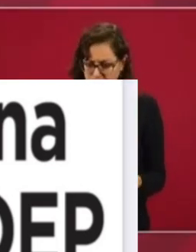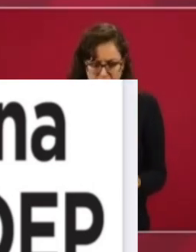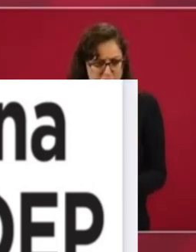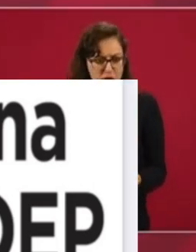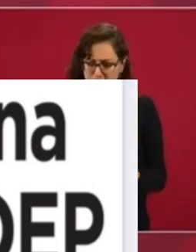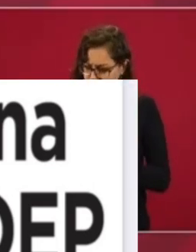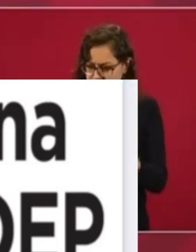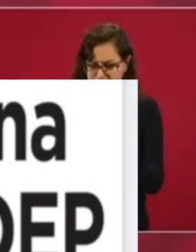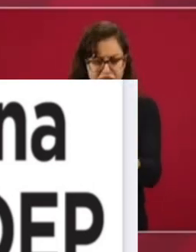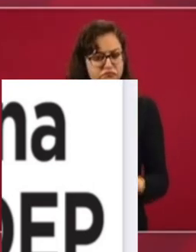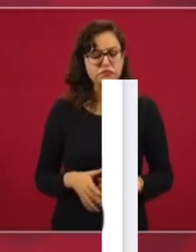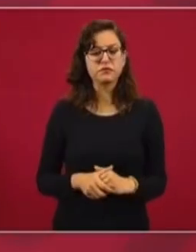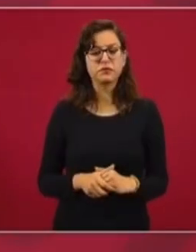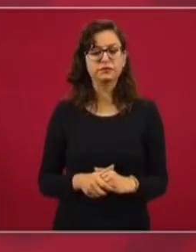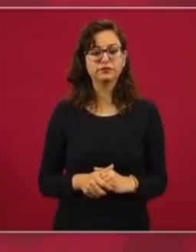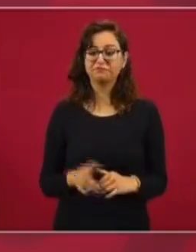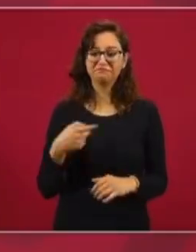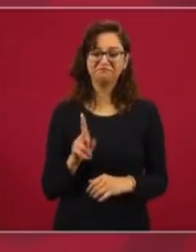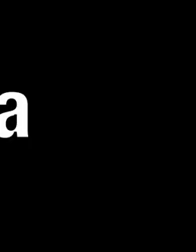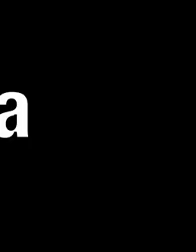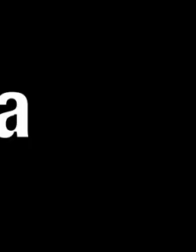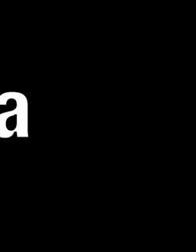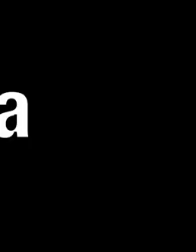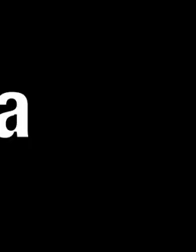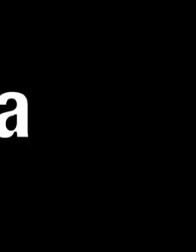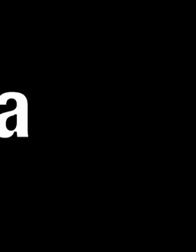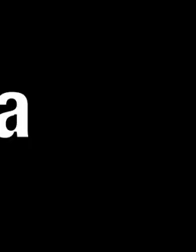Pero eso es, más que nada, un asunto politiquero.